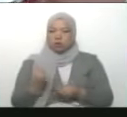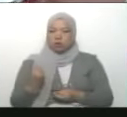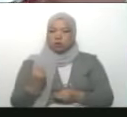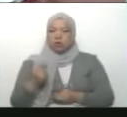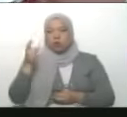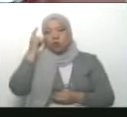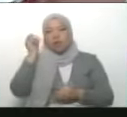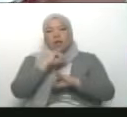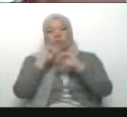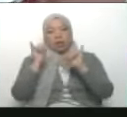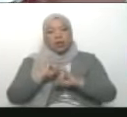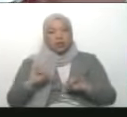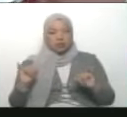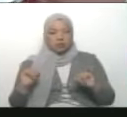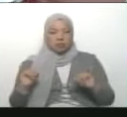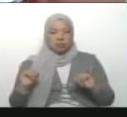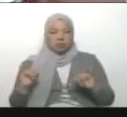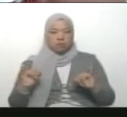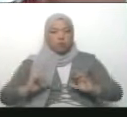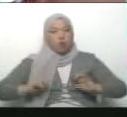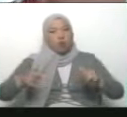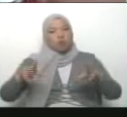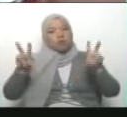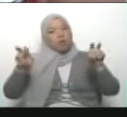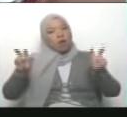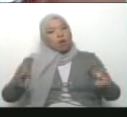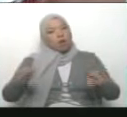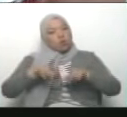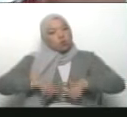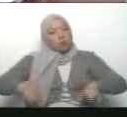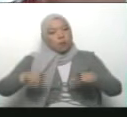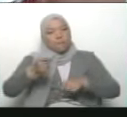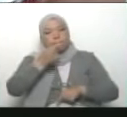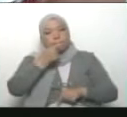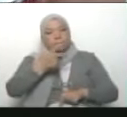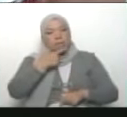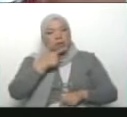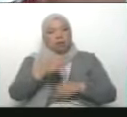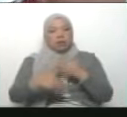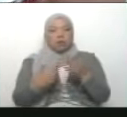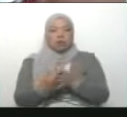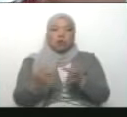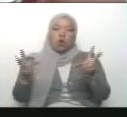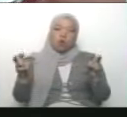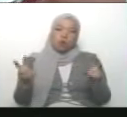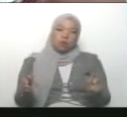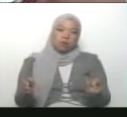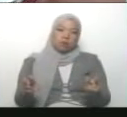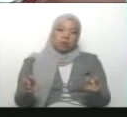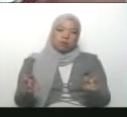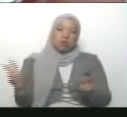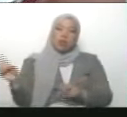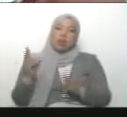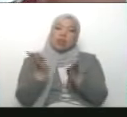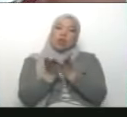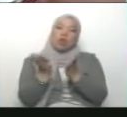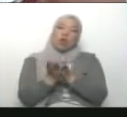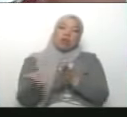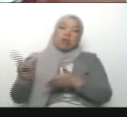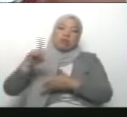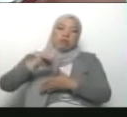un día feliz del arranque de la nueva sede, majestuosa y nueva sede de la Escuela